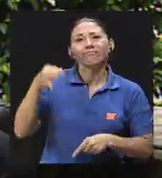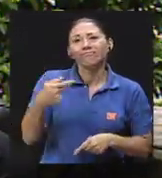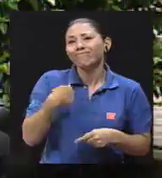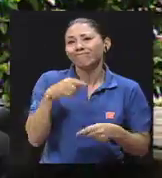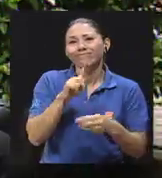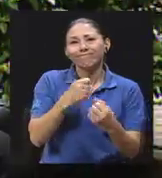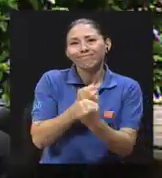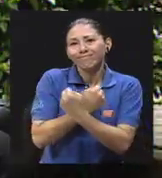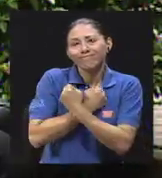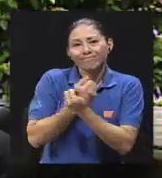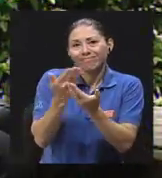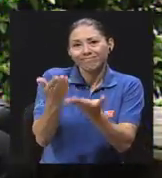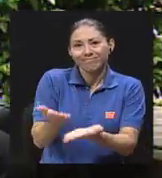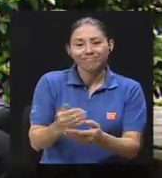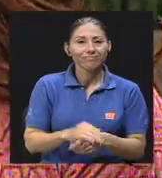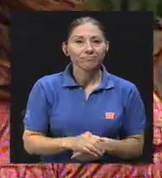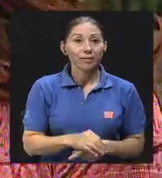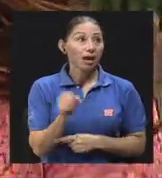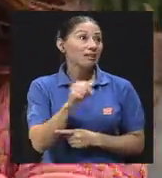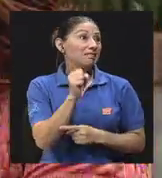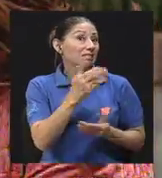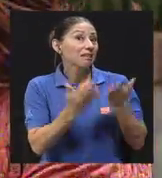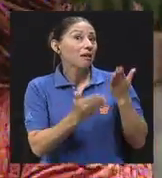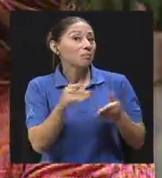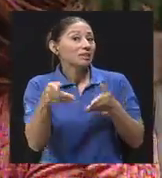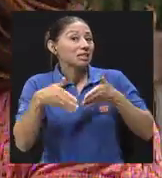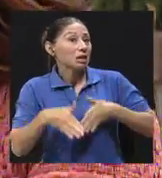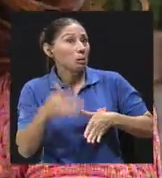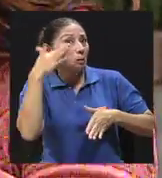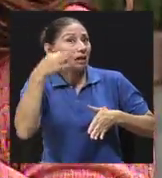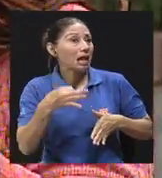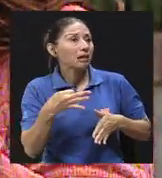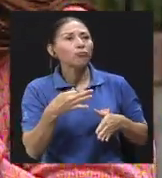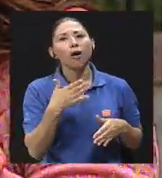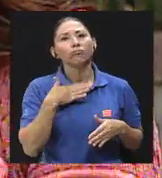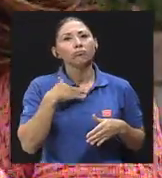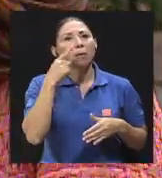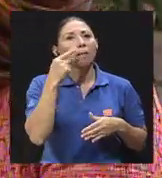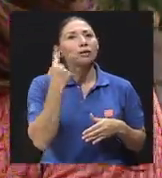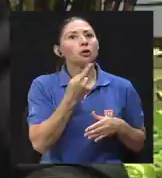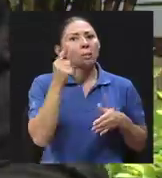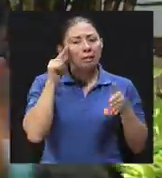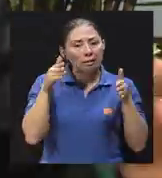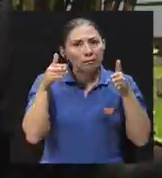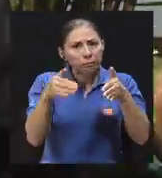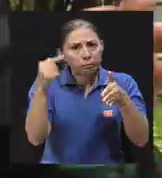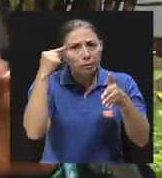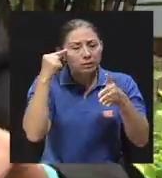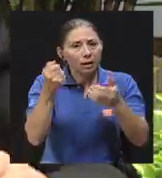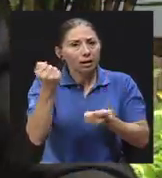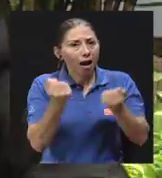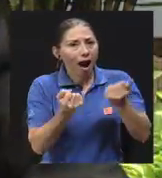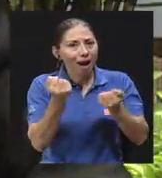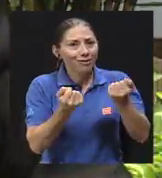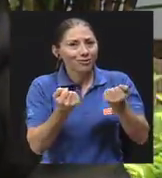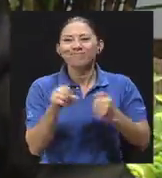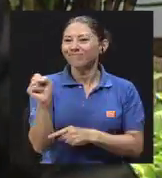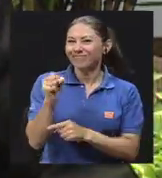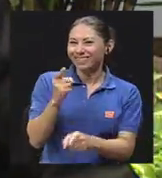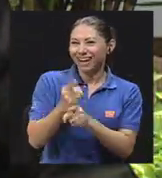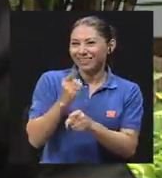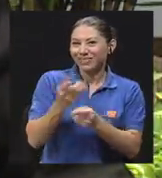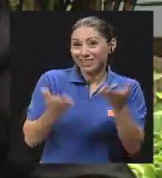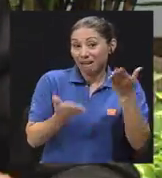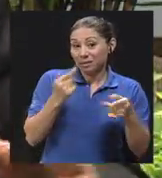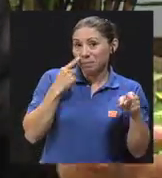no lo quería. Que le importaba solo el carro, me imagino. El bendito carro, porque eso es lo primero que seguro fue revisar el